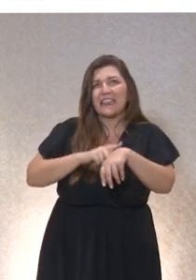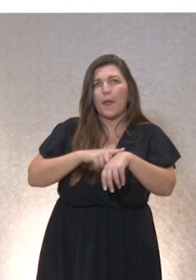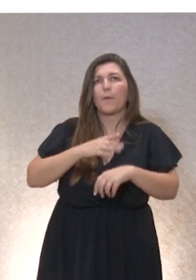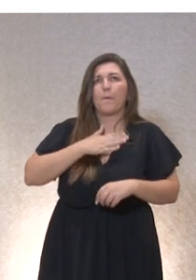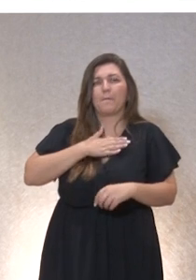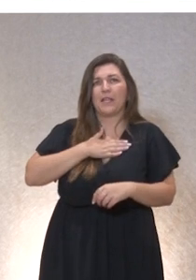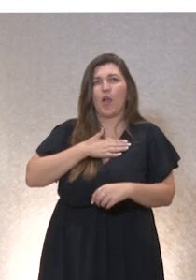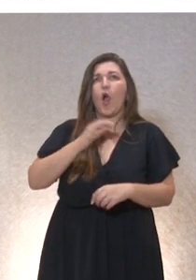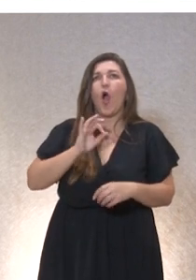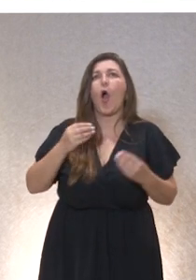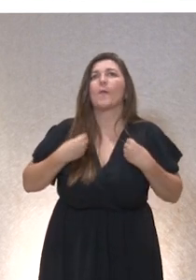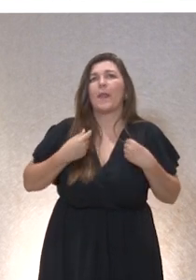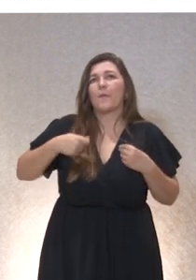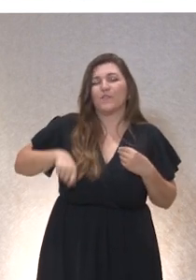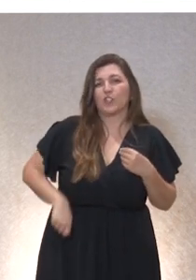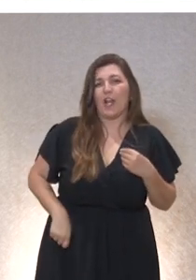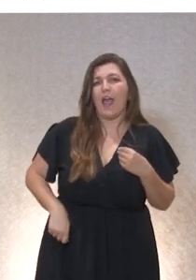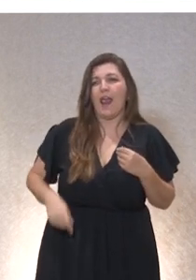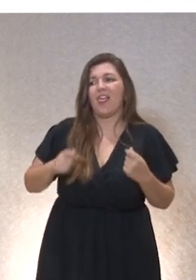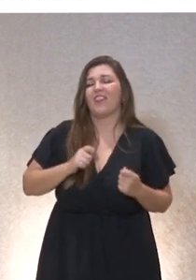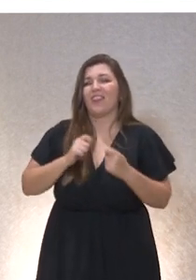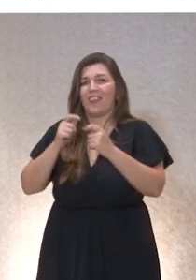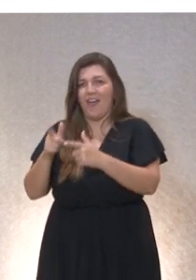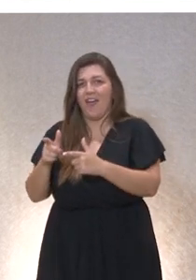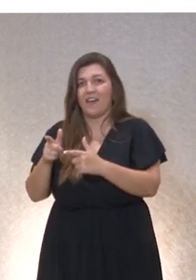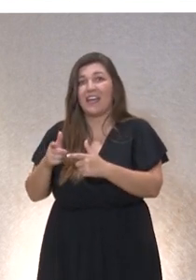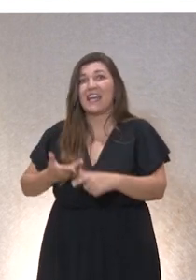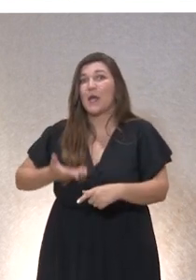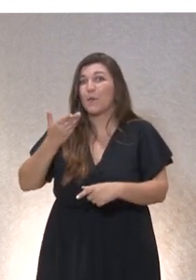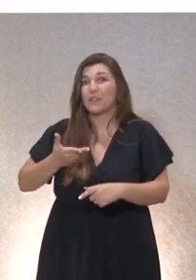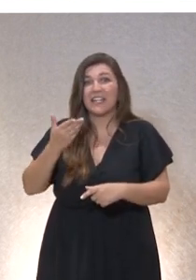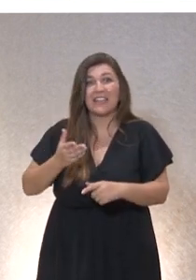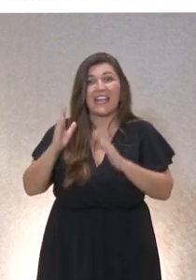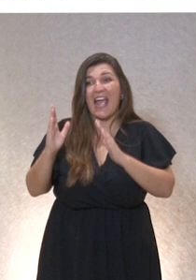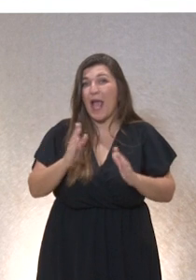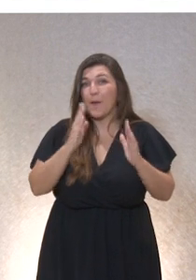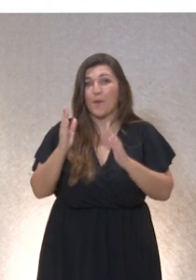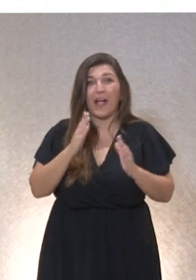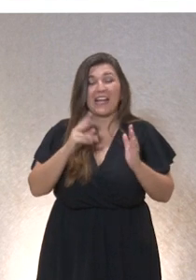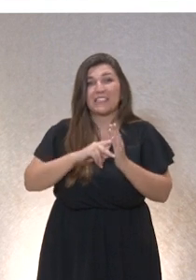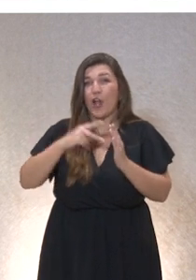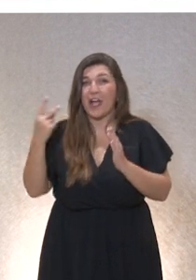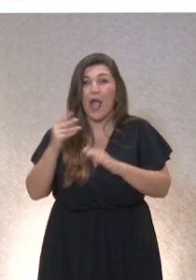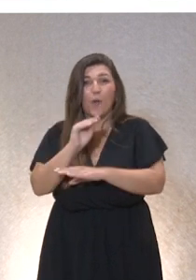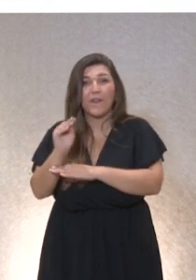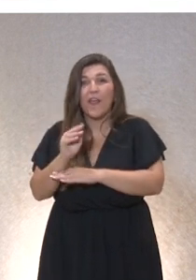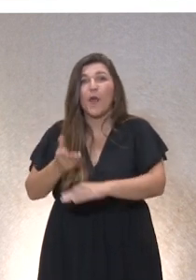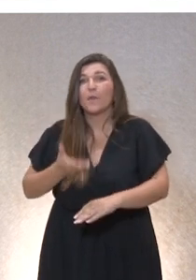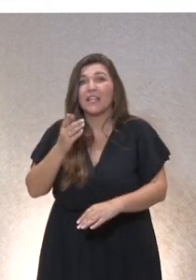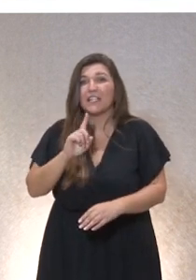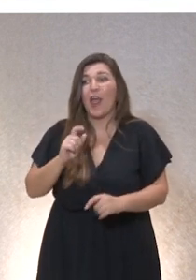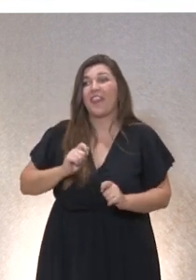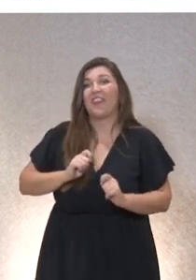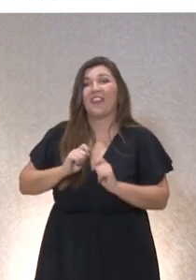o doy parte de mi vida profesional. Lo importante en la era tecnológica, en el cuidado, no consiste en dar